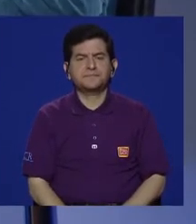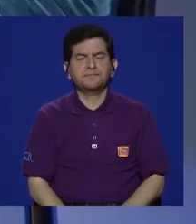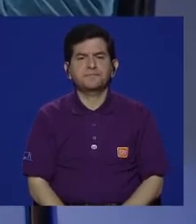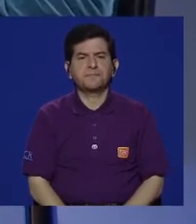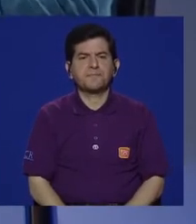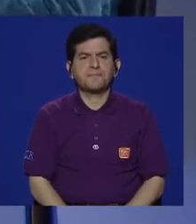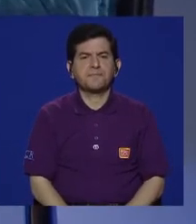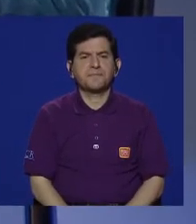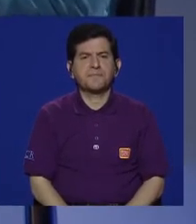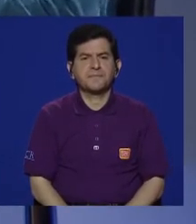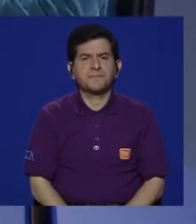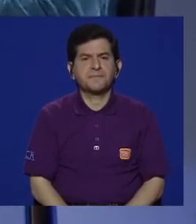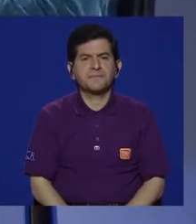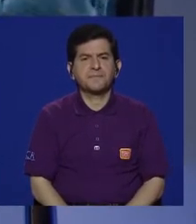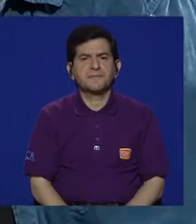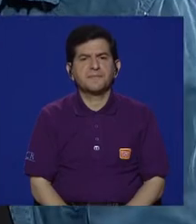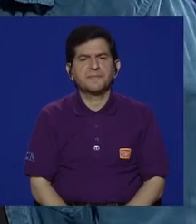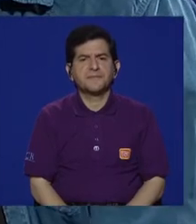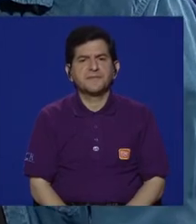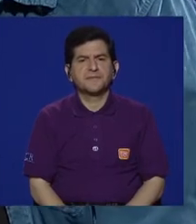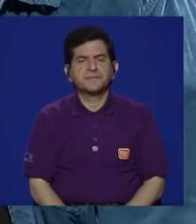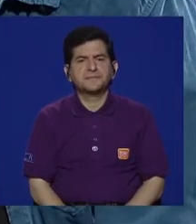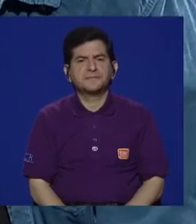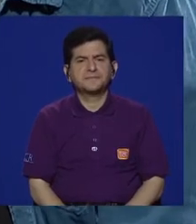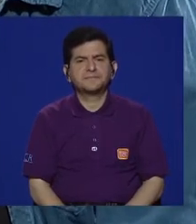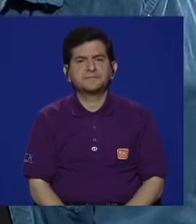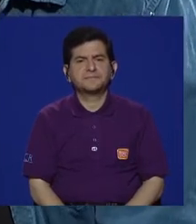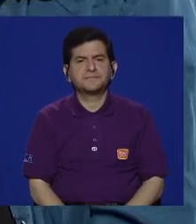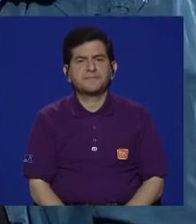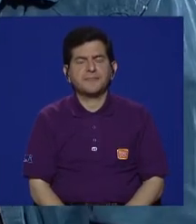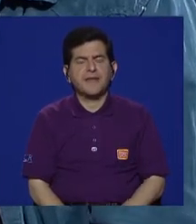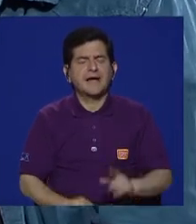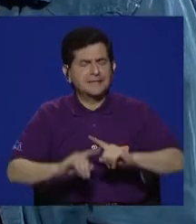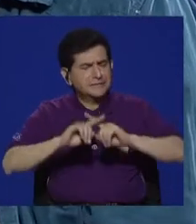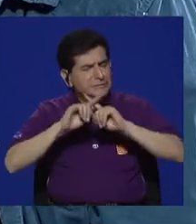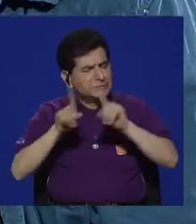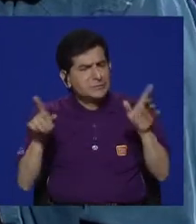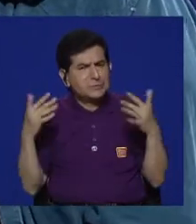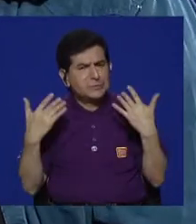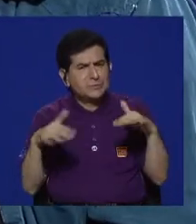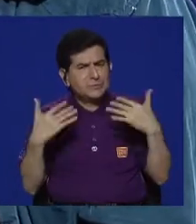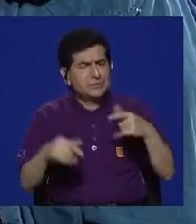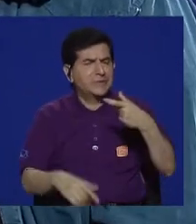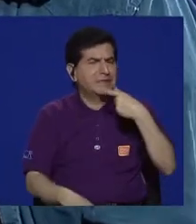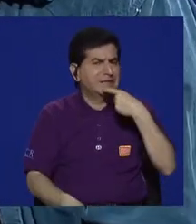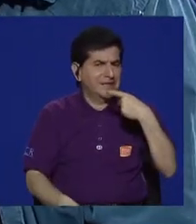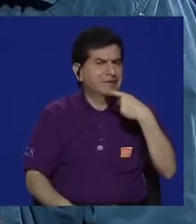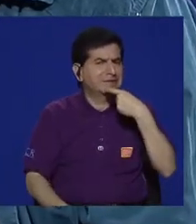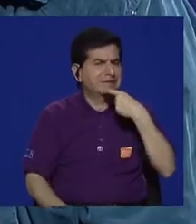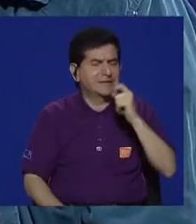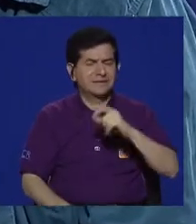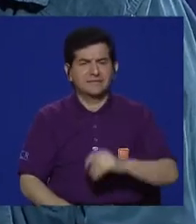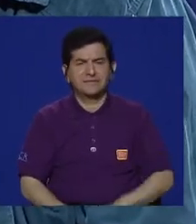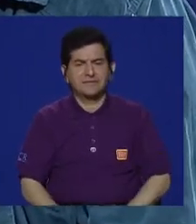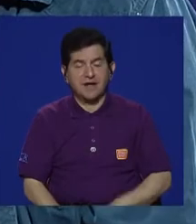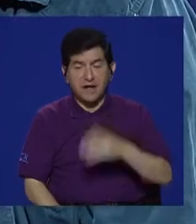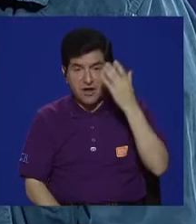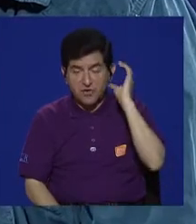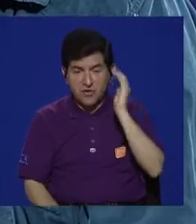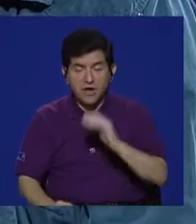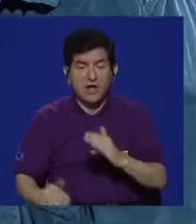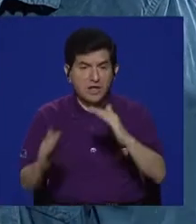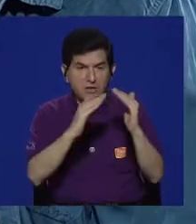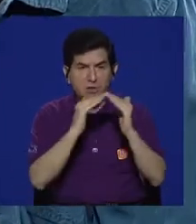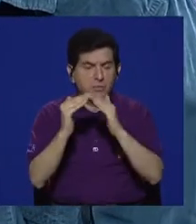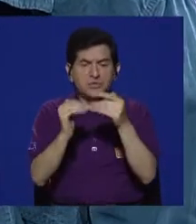Sí, es muy diferente de Inglaterra, por ejemplo, porque las radios